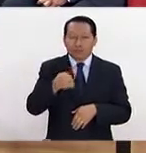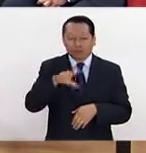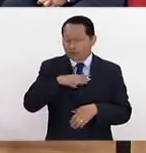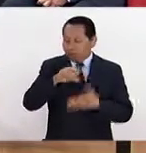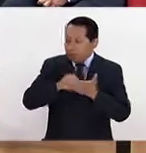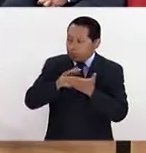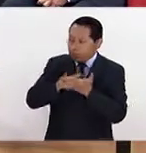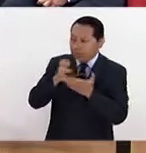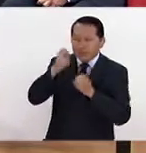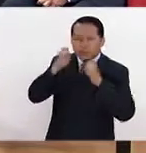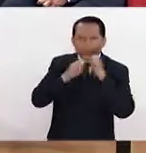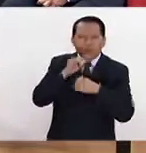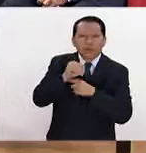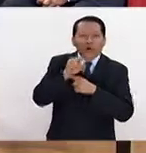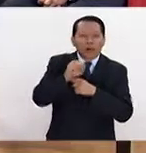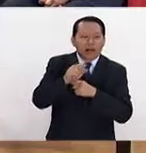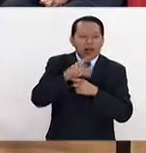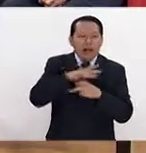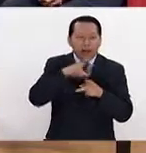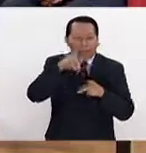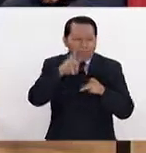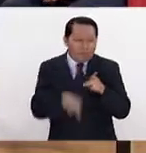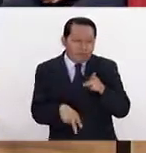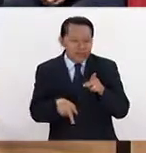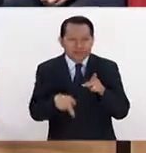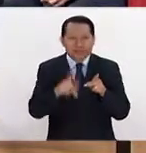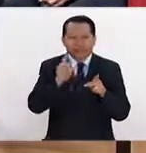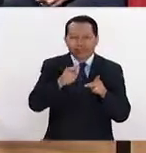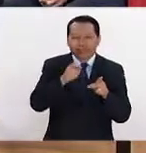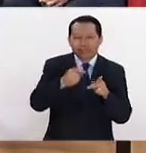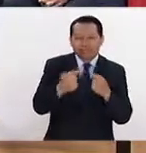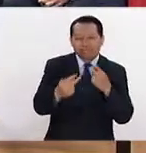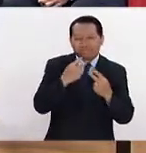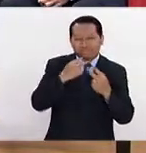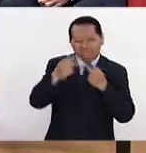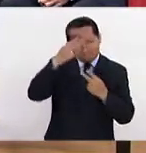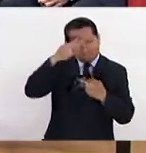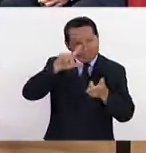exposición ahí en el MUNAL. Nosotros vamos a hacer una pausa, le recuerdo que usted está viendo México al Día.